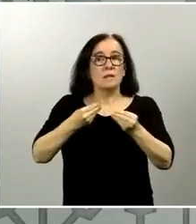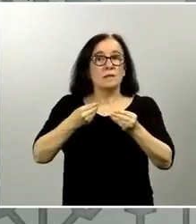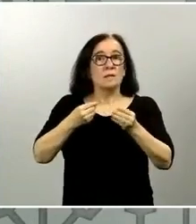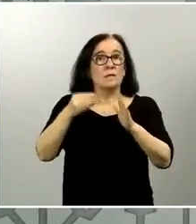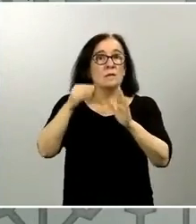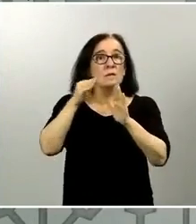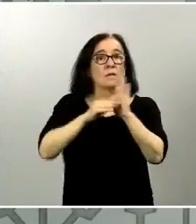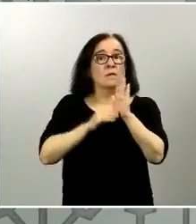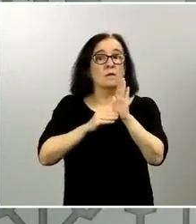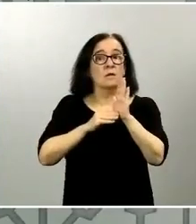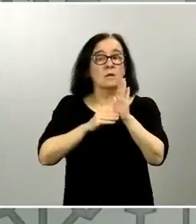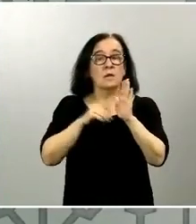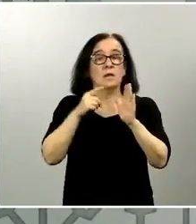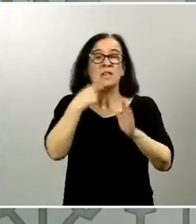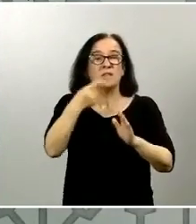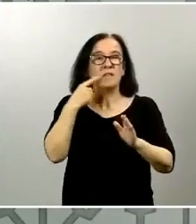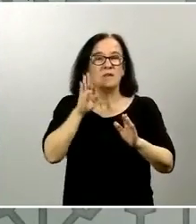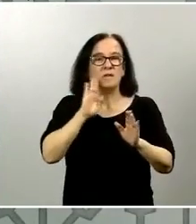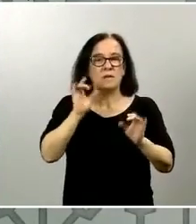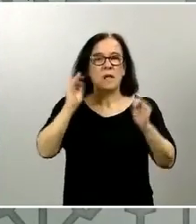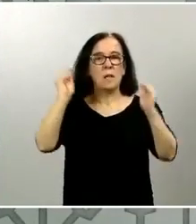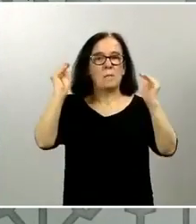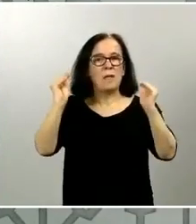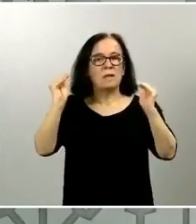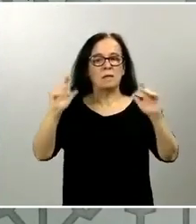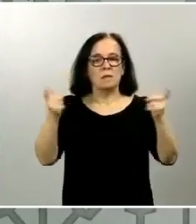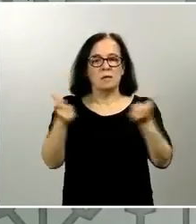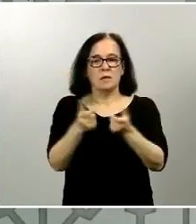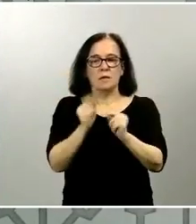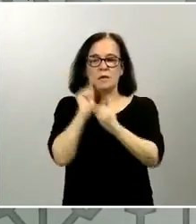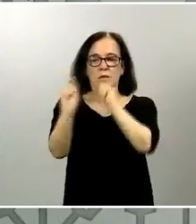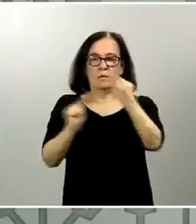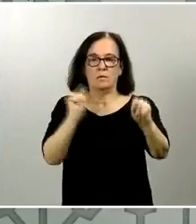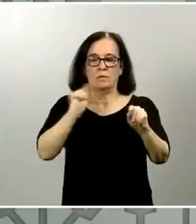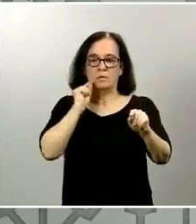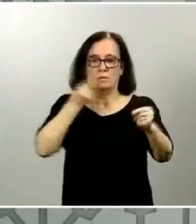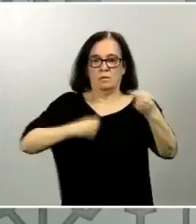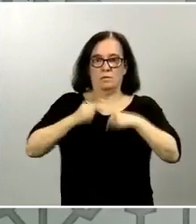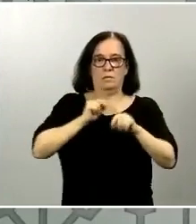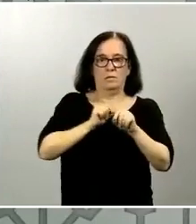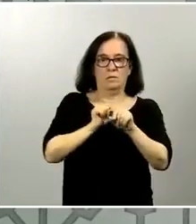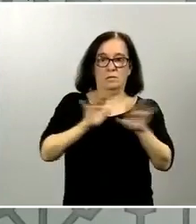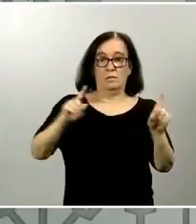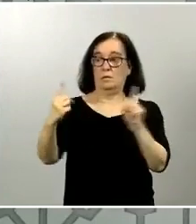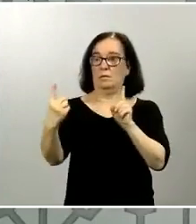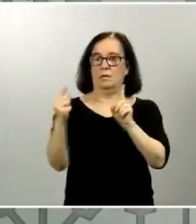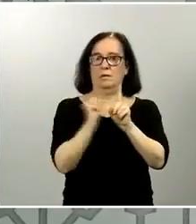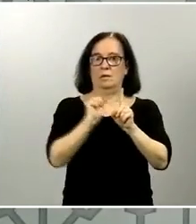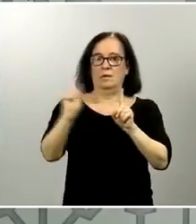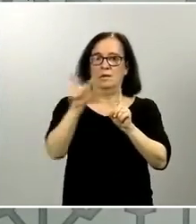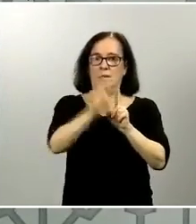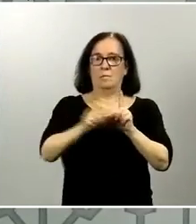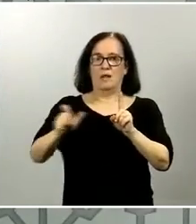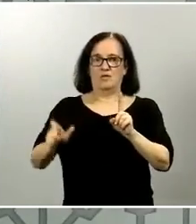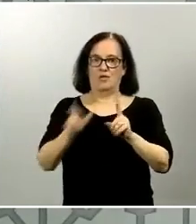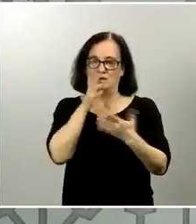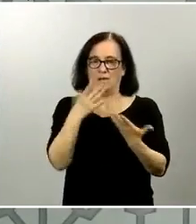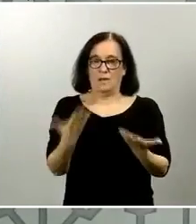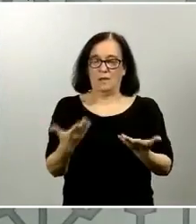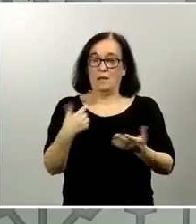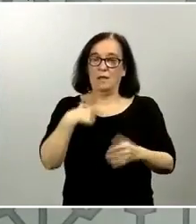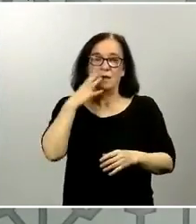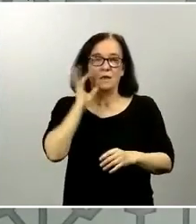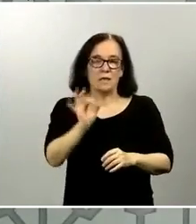diciendo es que disminuya la transmisión entre del virus entre personas entonces realmente